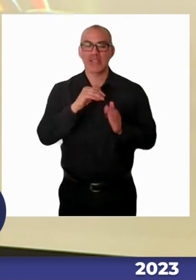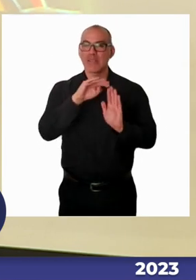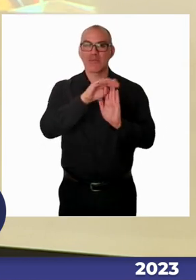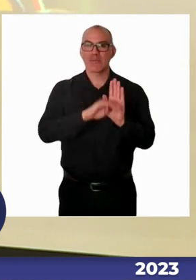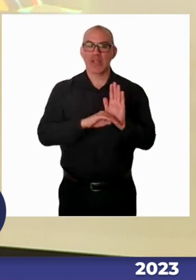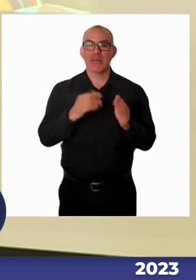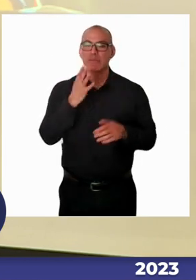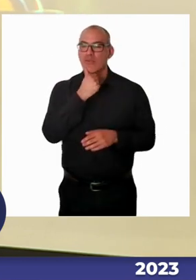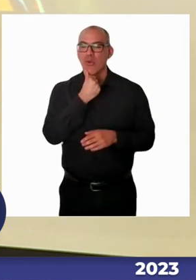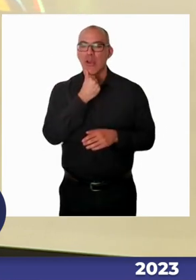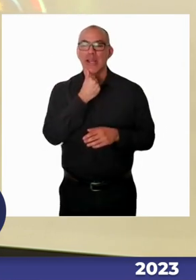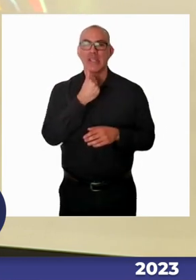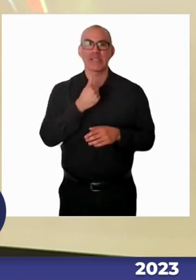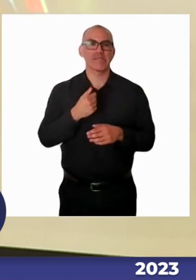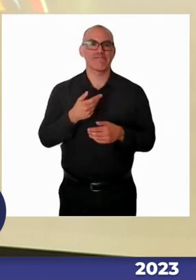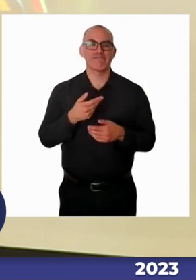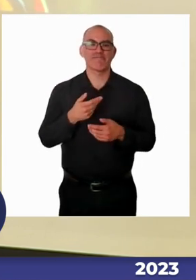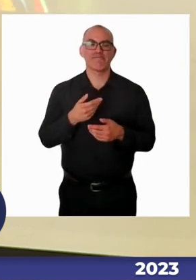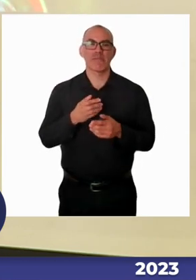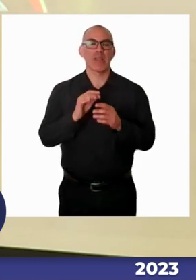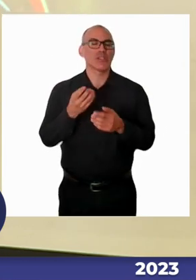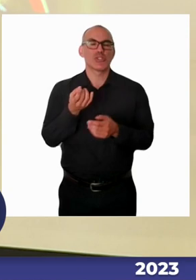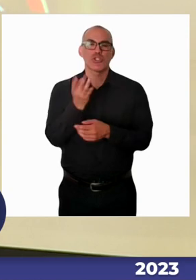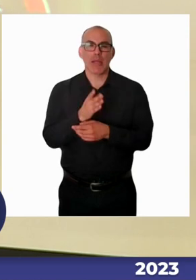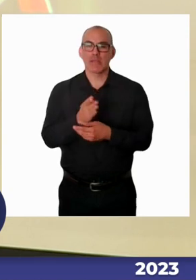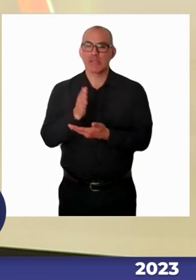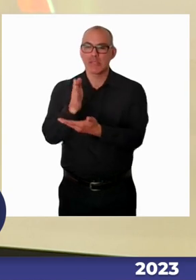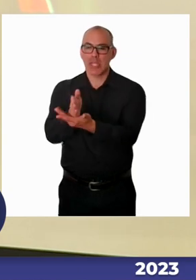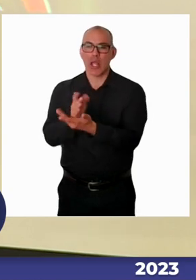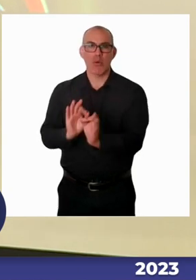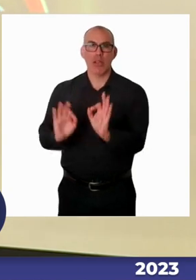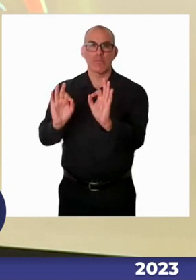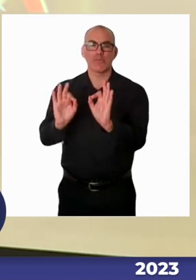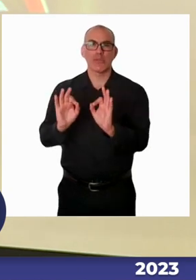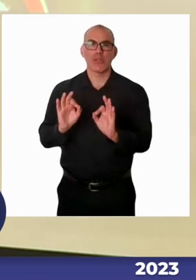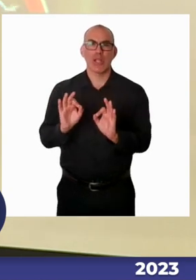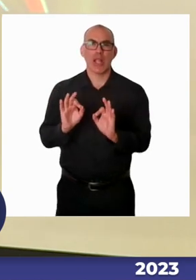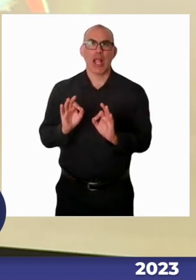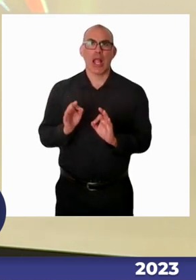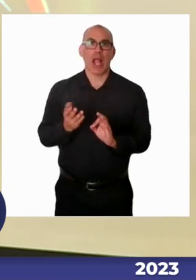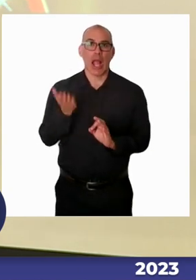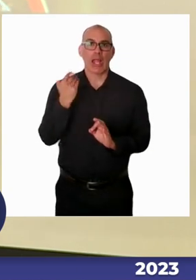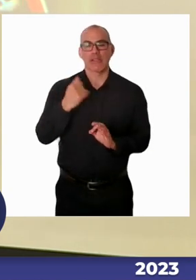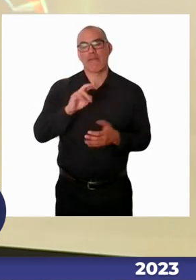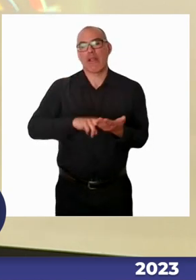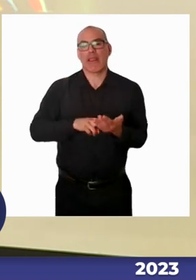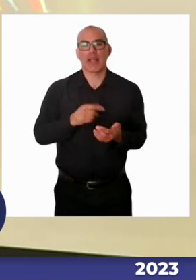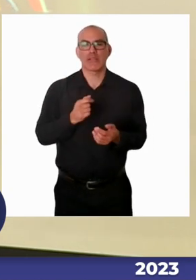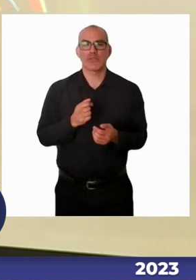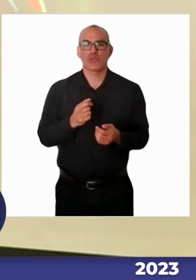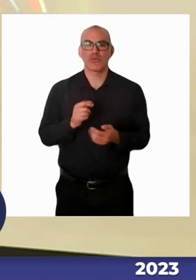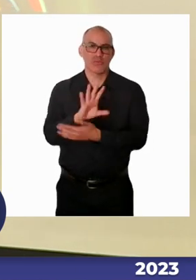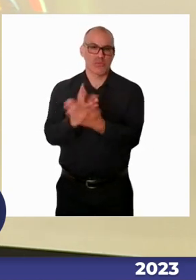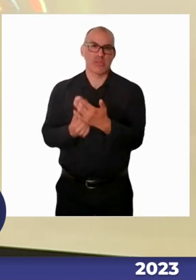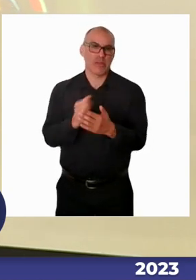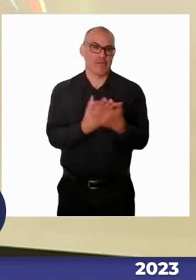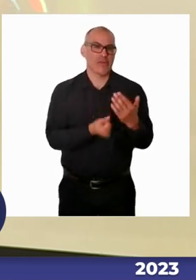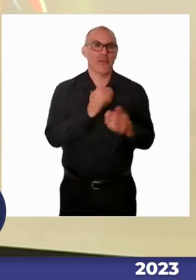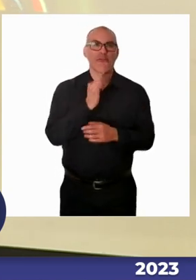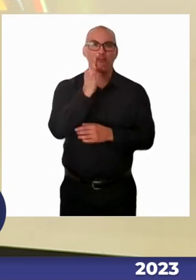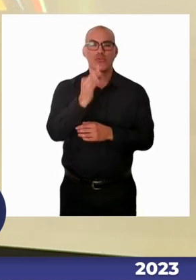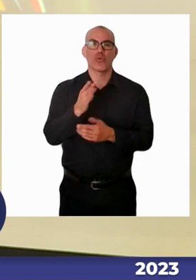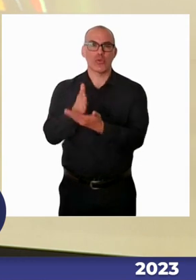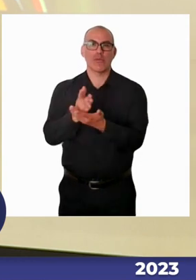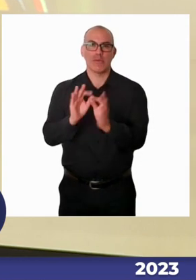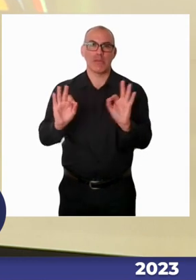Yo, a través tuyo, reconozco a la gente que tenemos en nuestras propias regiones haciendo este mismo esfuerzo. No doy día, desde hace, yo